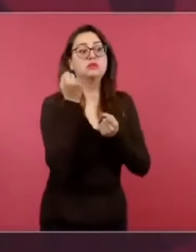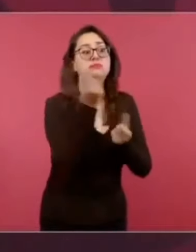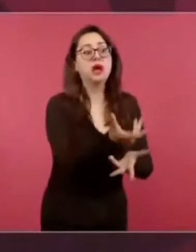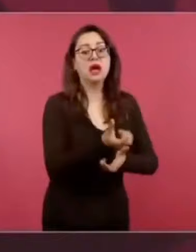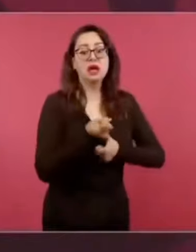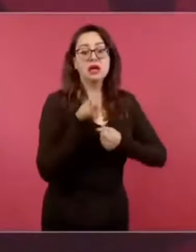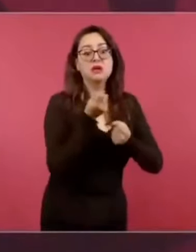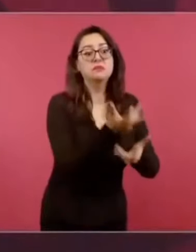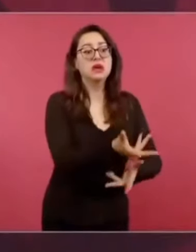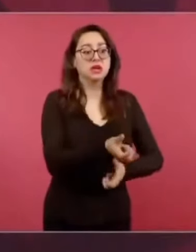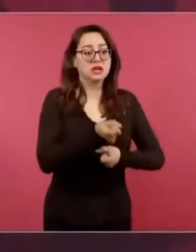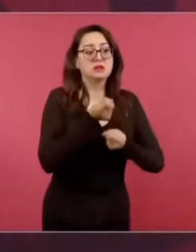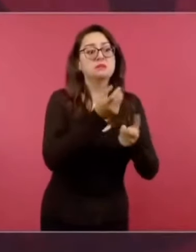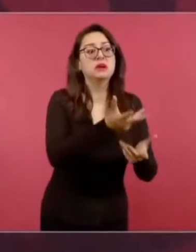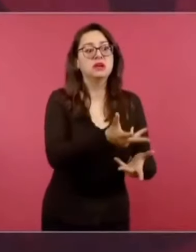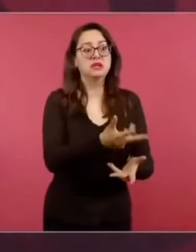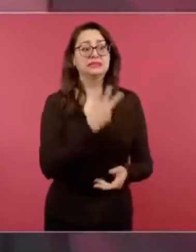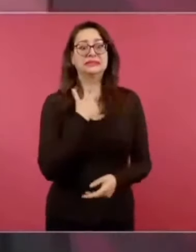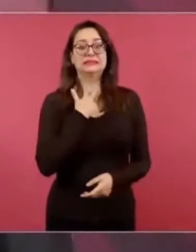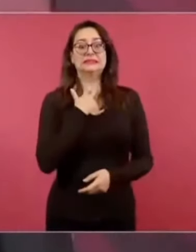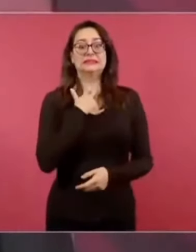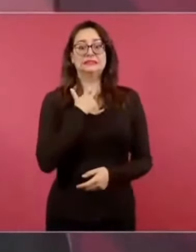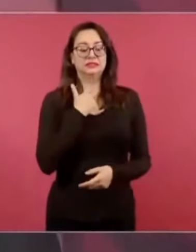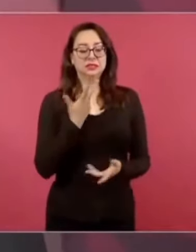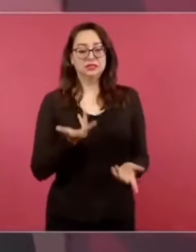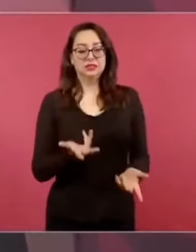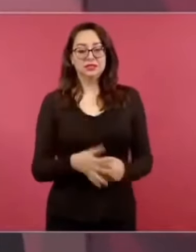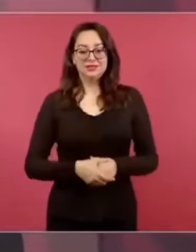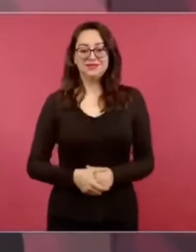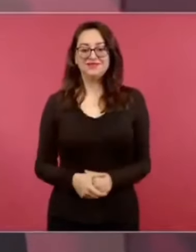ni modo,